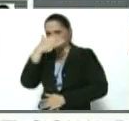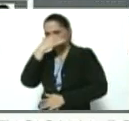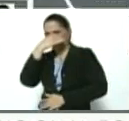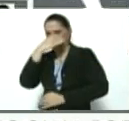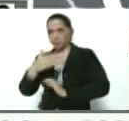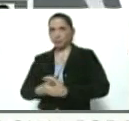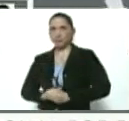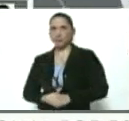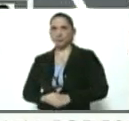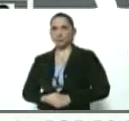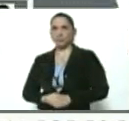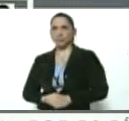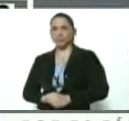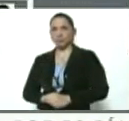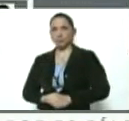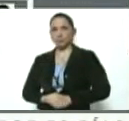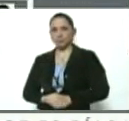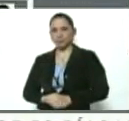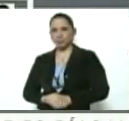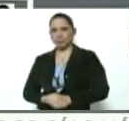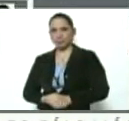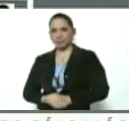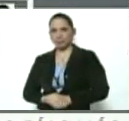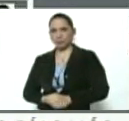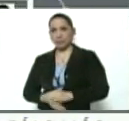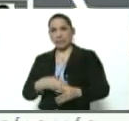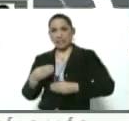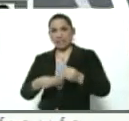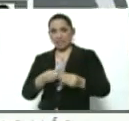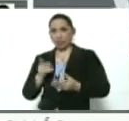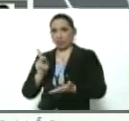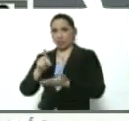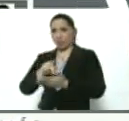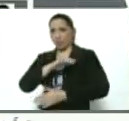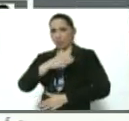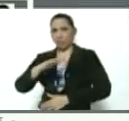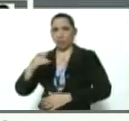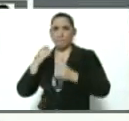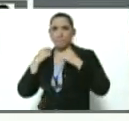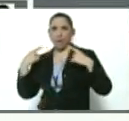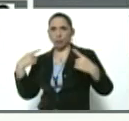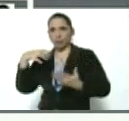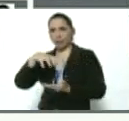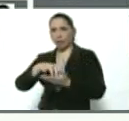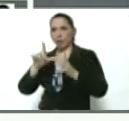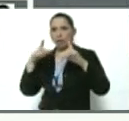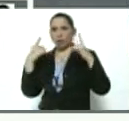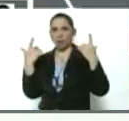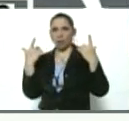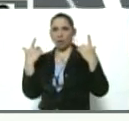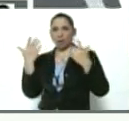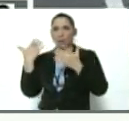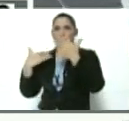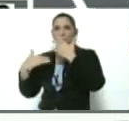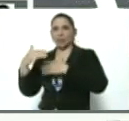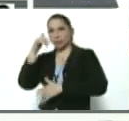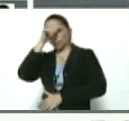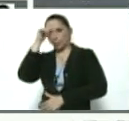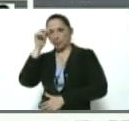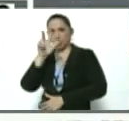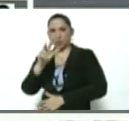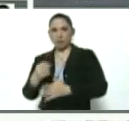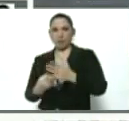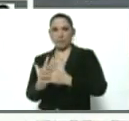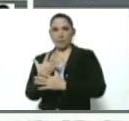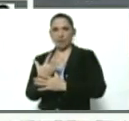mercenaria criminal que llegó a las costas de Venezuela, a las costas de Macuto, en el estado de La Guaira, el pasado domingo 3 de